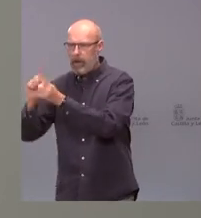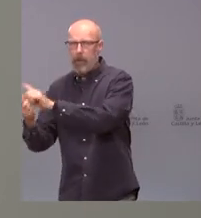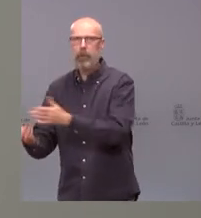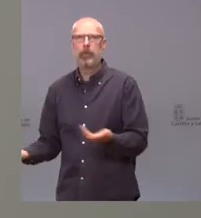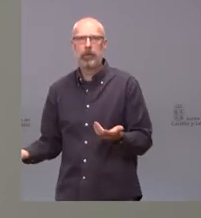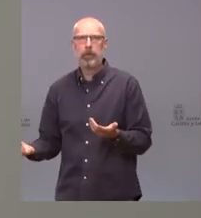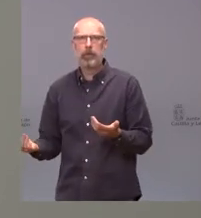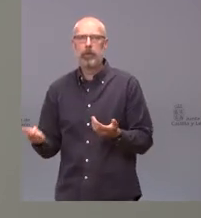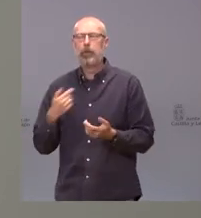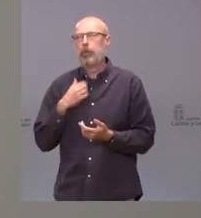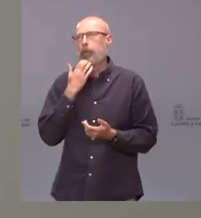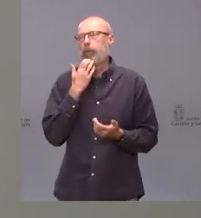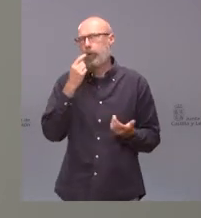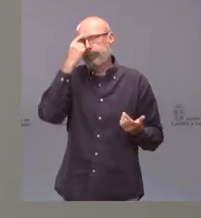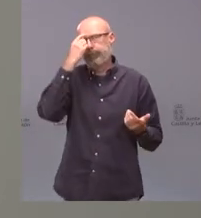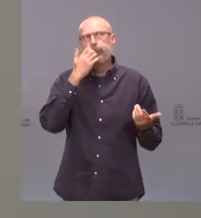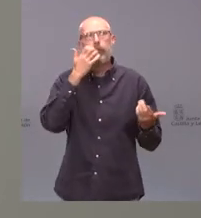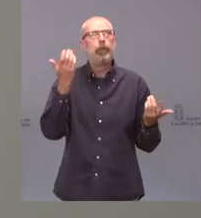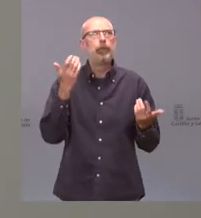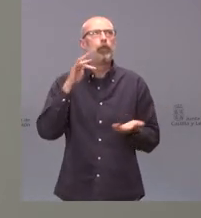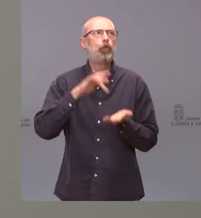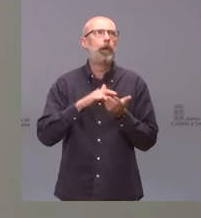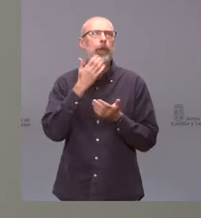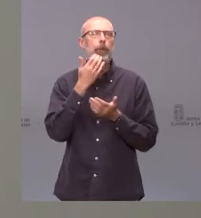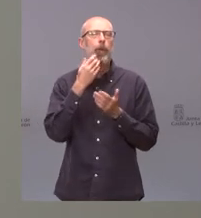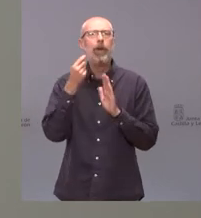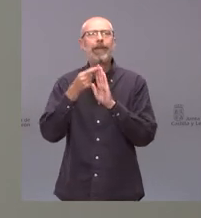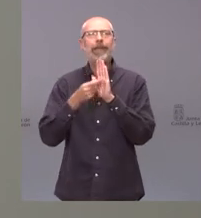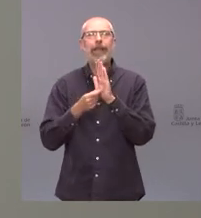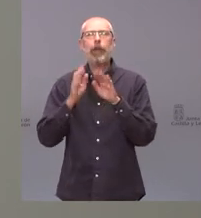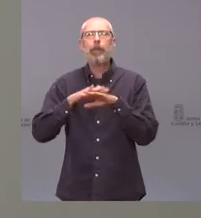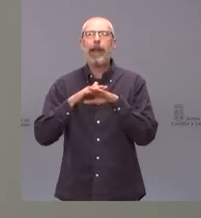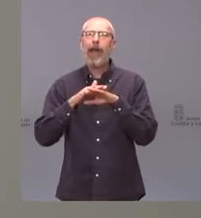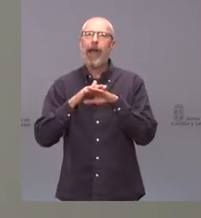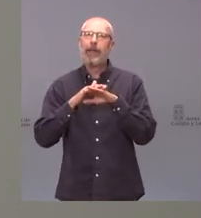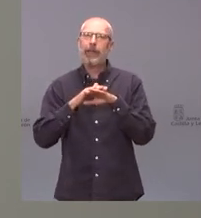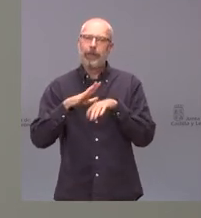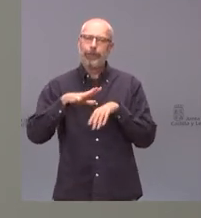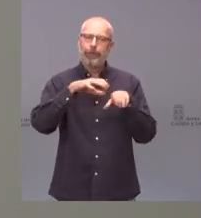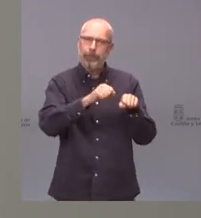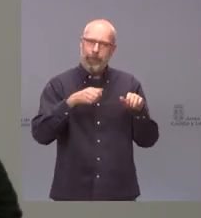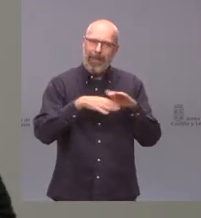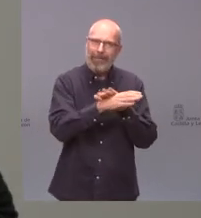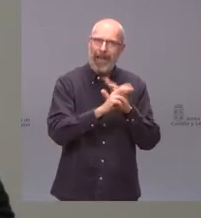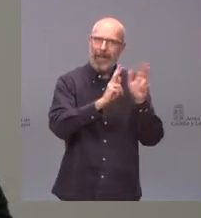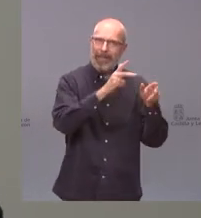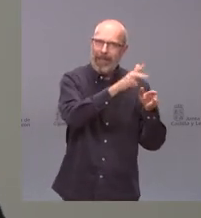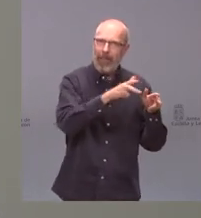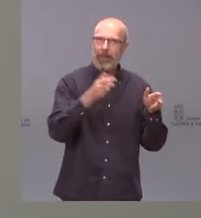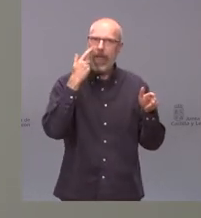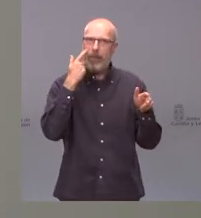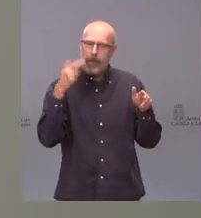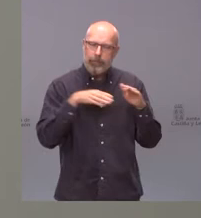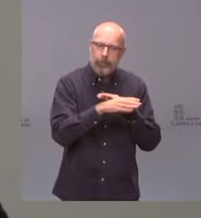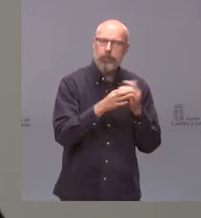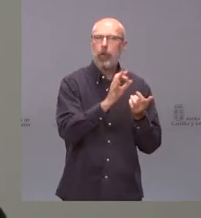a voz de pronto cuando cambiaron los criterios por ejemplo para intervenir residencias o cuando en una orden decían que los